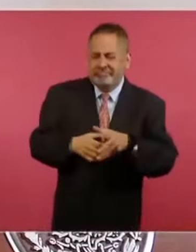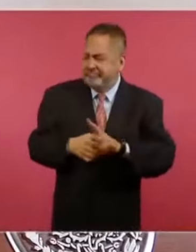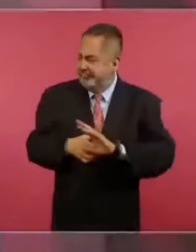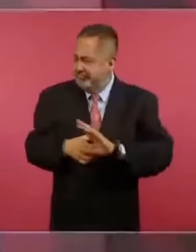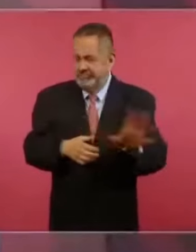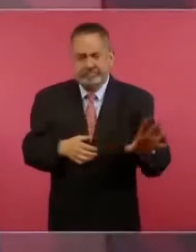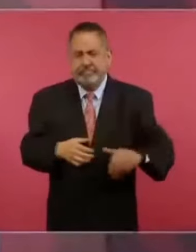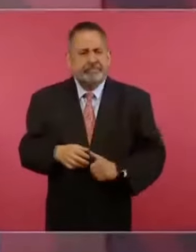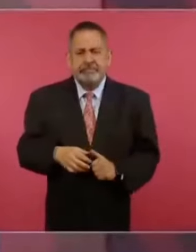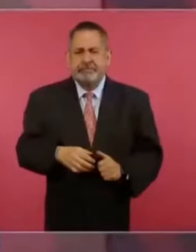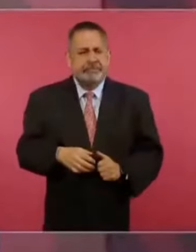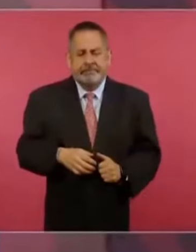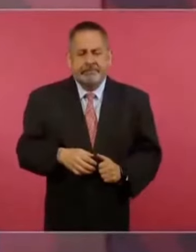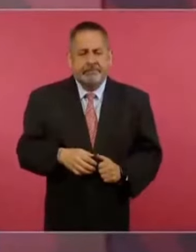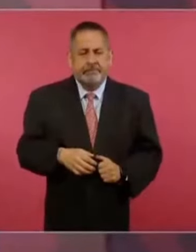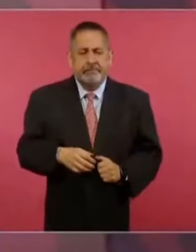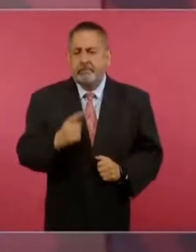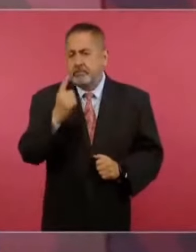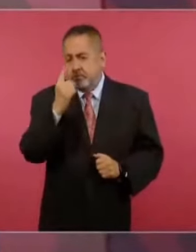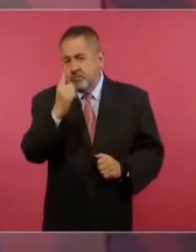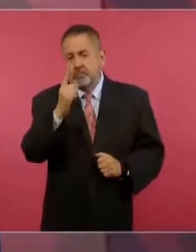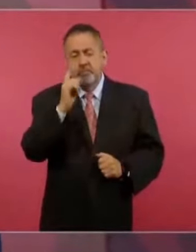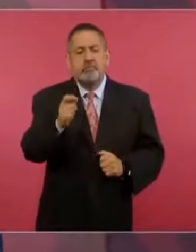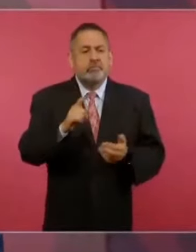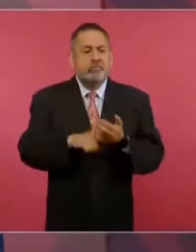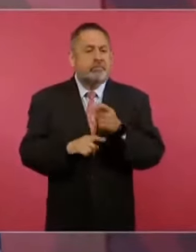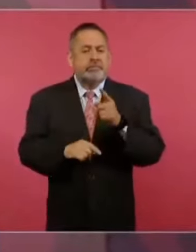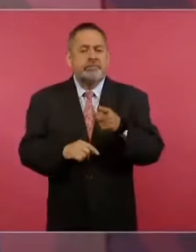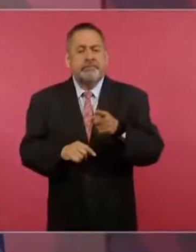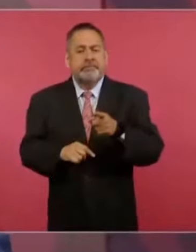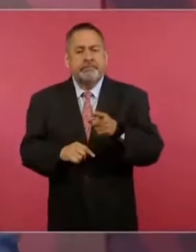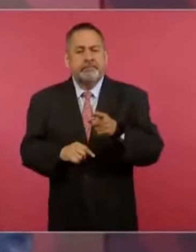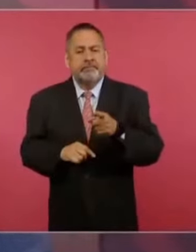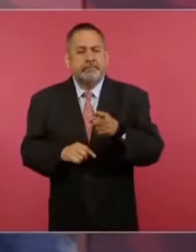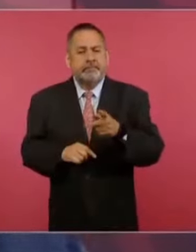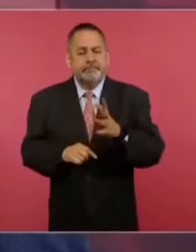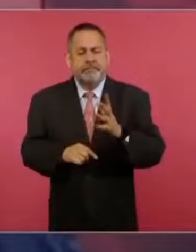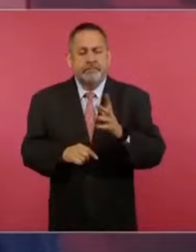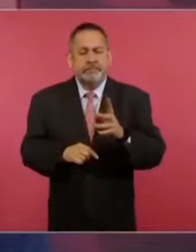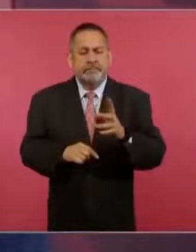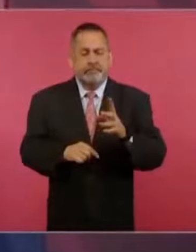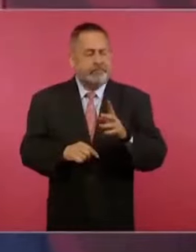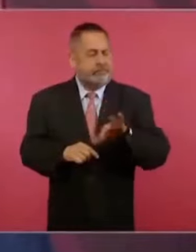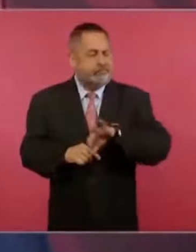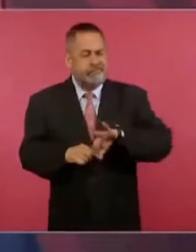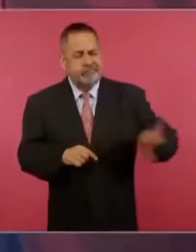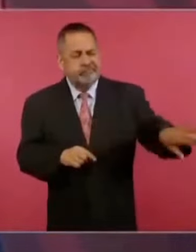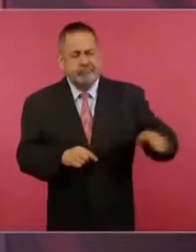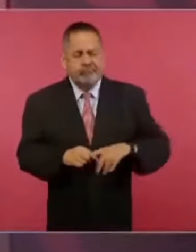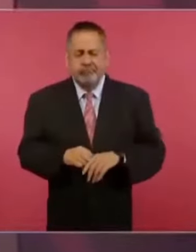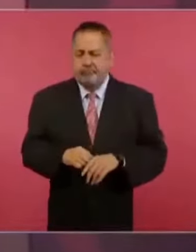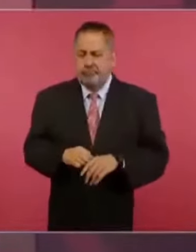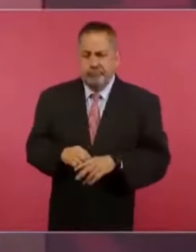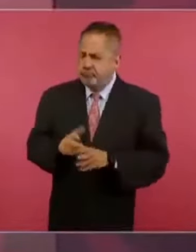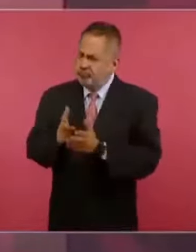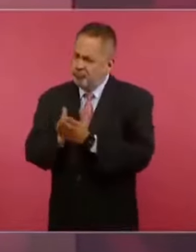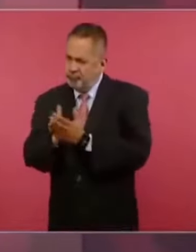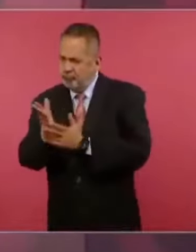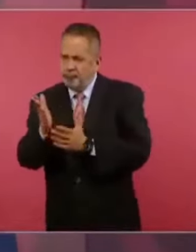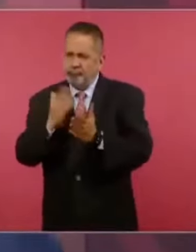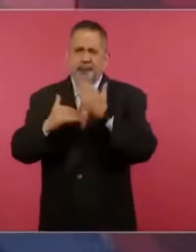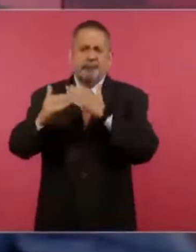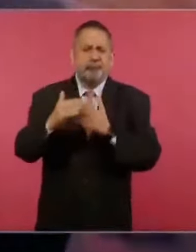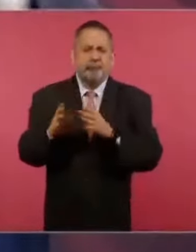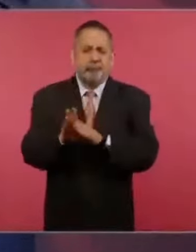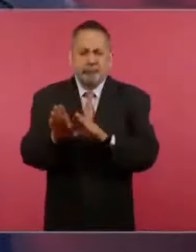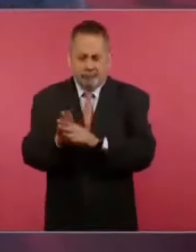de salir adelante es con